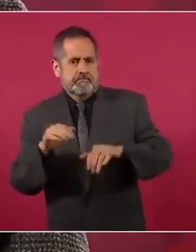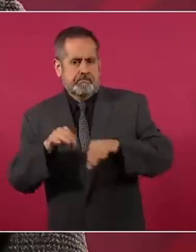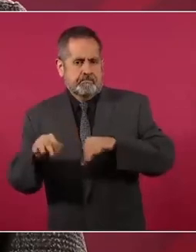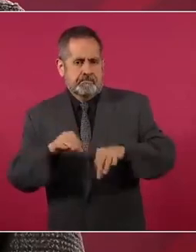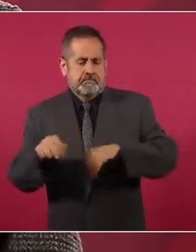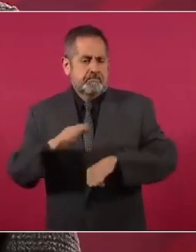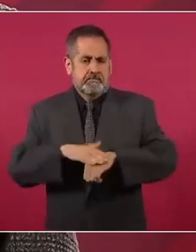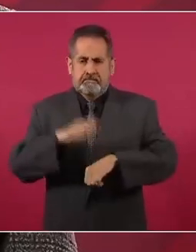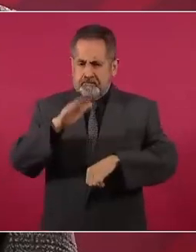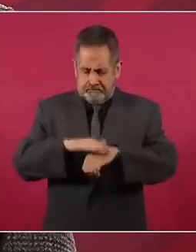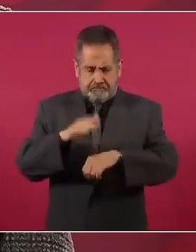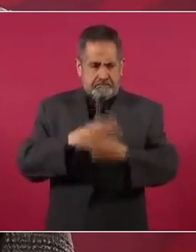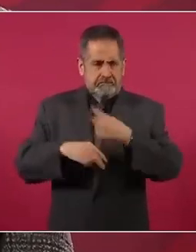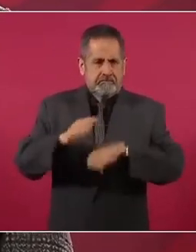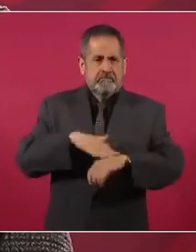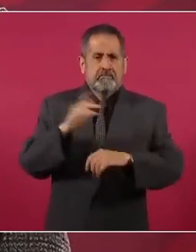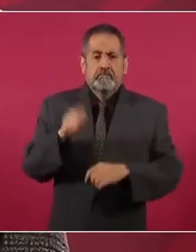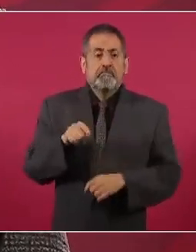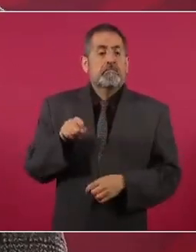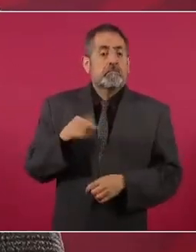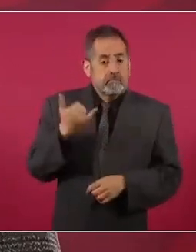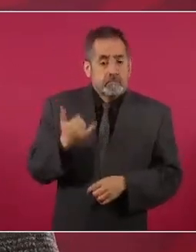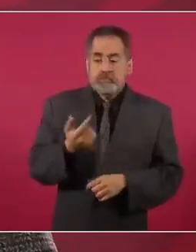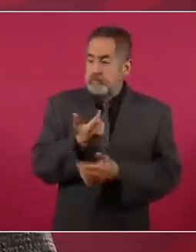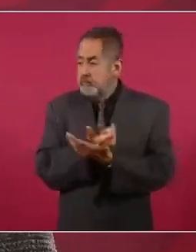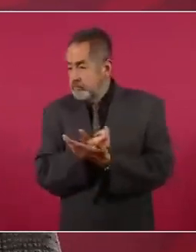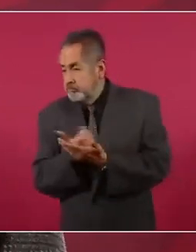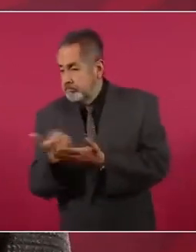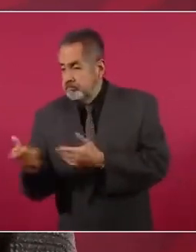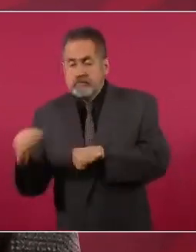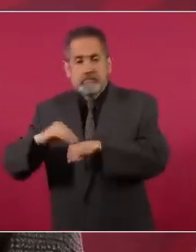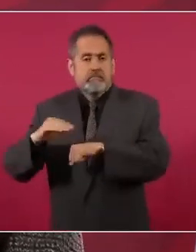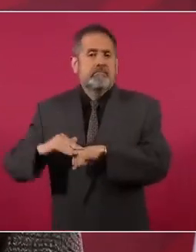ya ha aumentado el salario más que nunca,